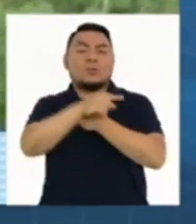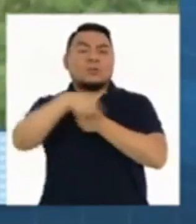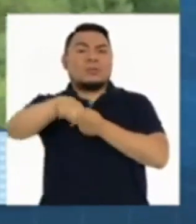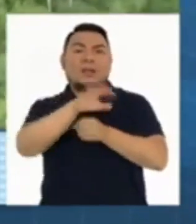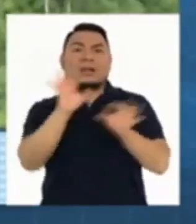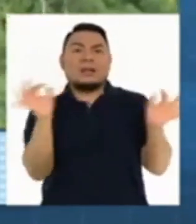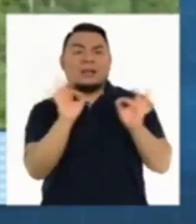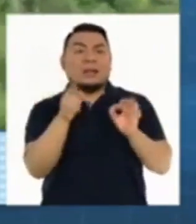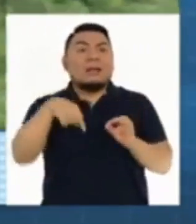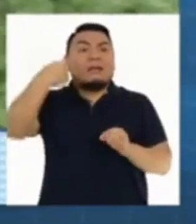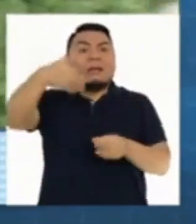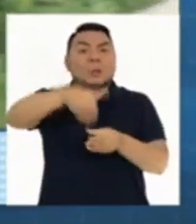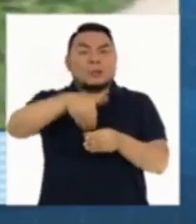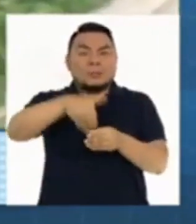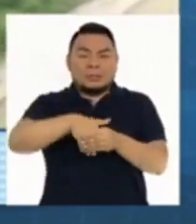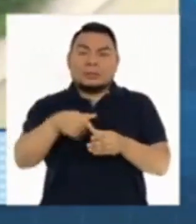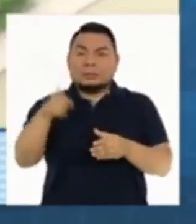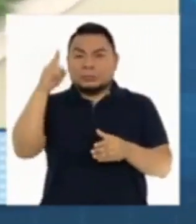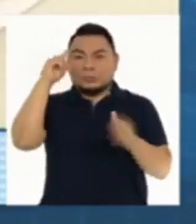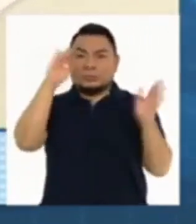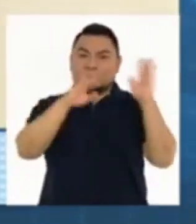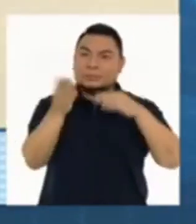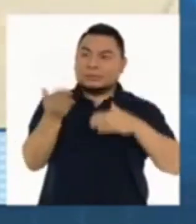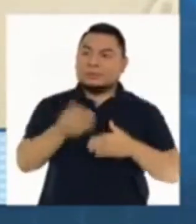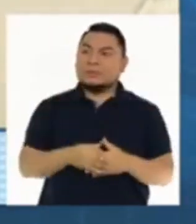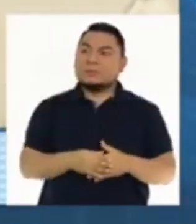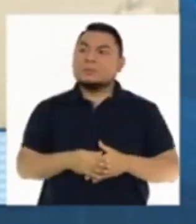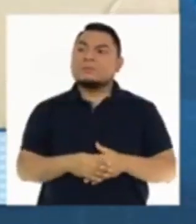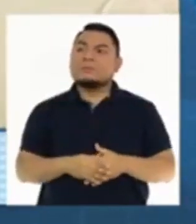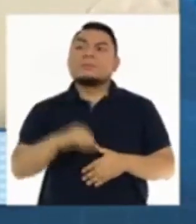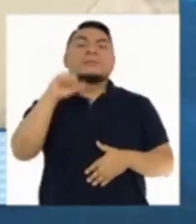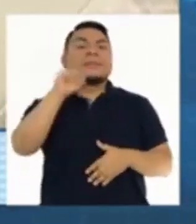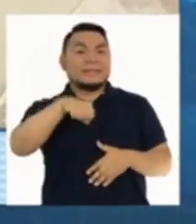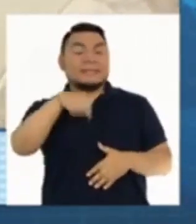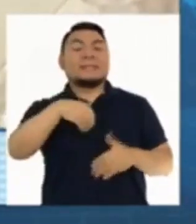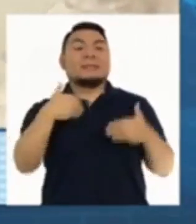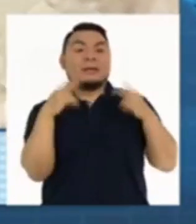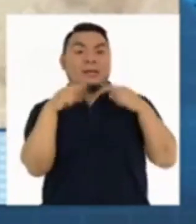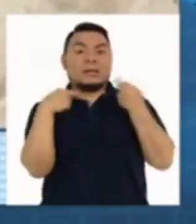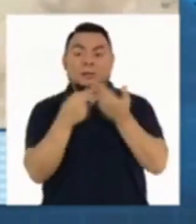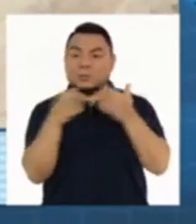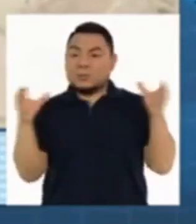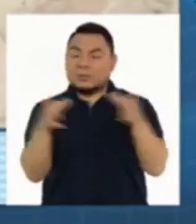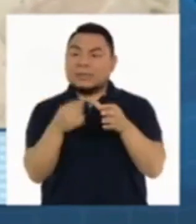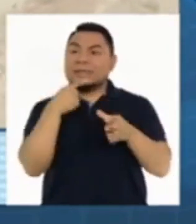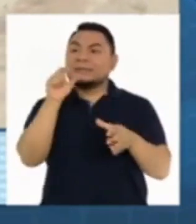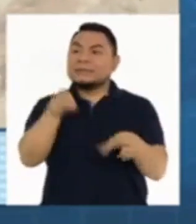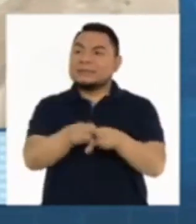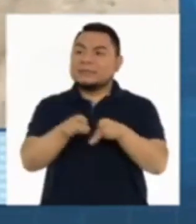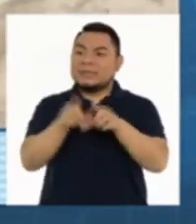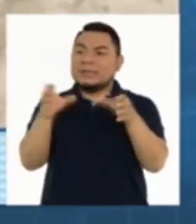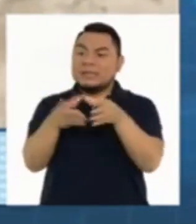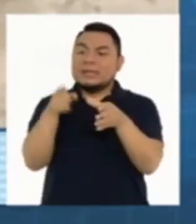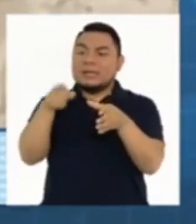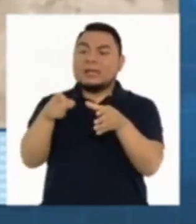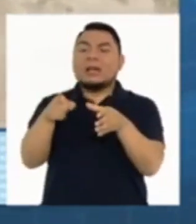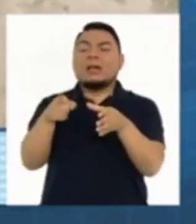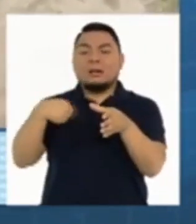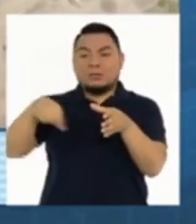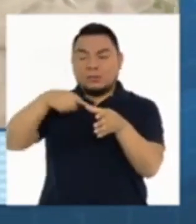pase nada el día de las elecciones. Sí, hemos tenido una reunión desde nuestra Comisión de